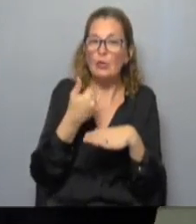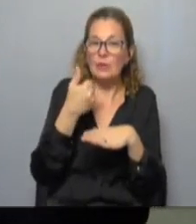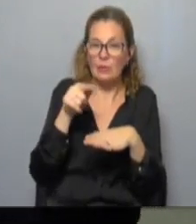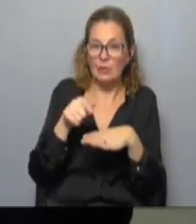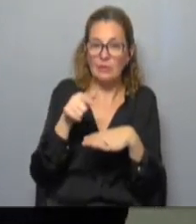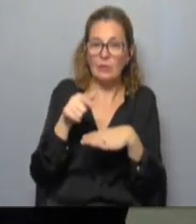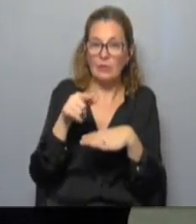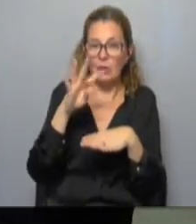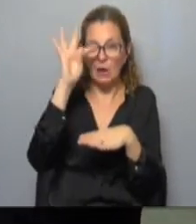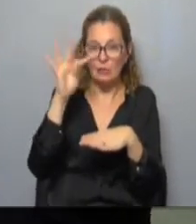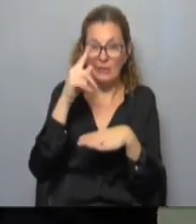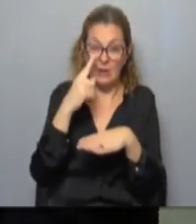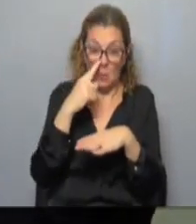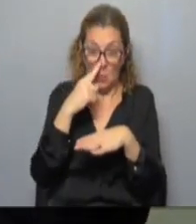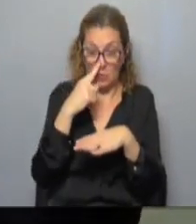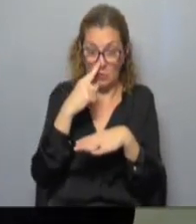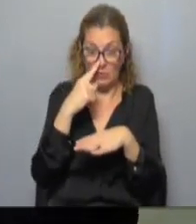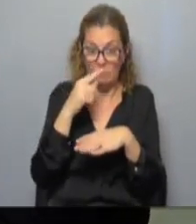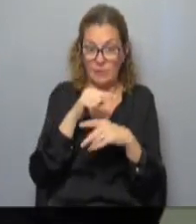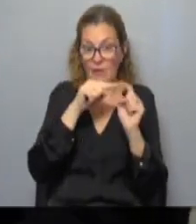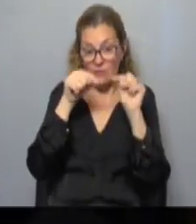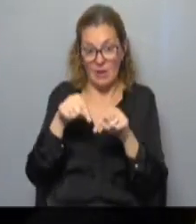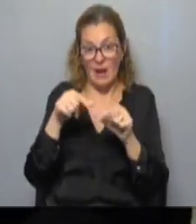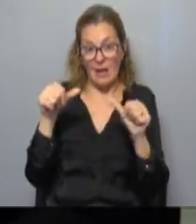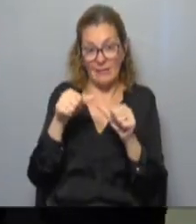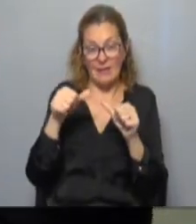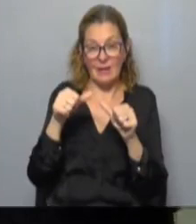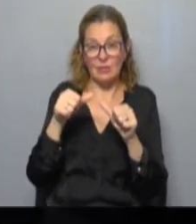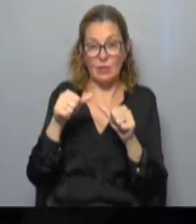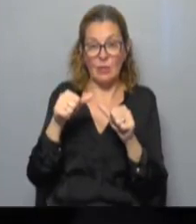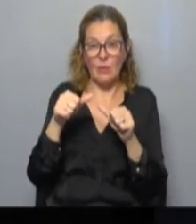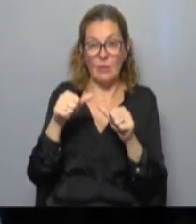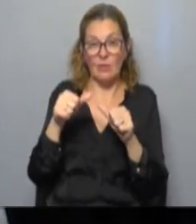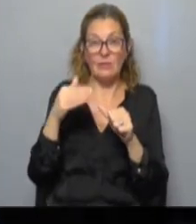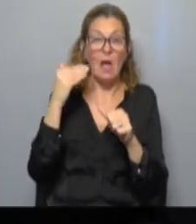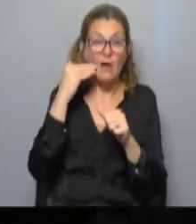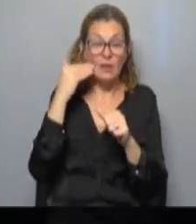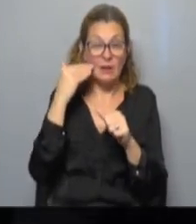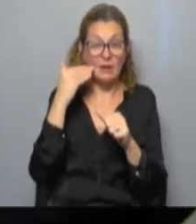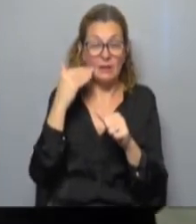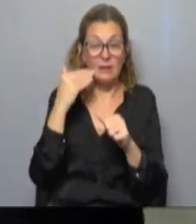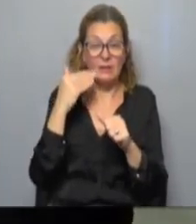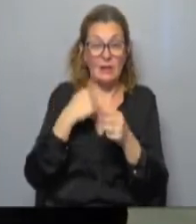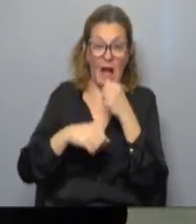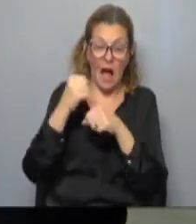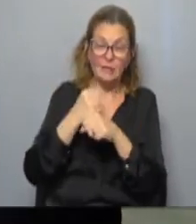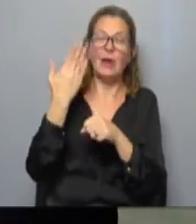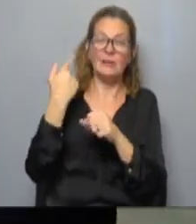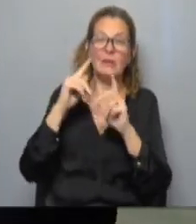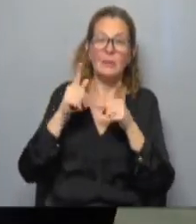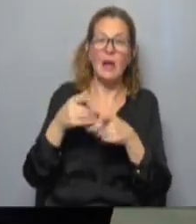estos son los talleres de junio se vienen desarrollando ya desde hace desde abril pero además desde hace varios años también